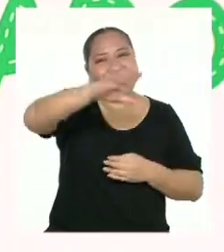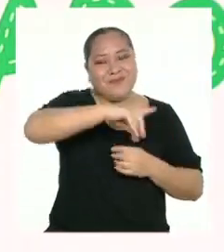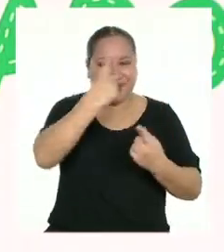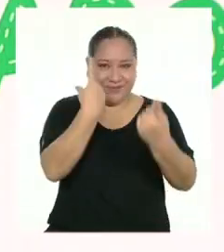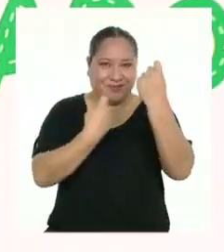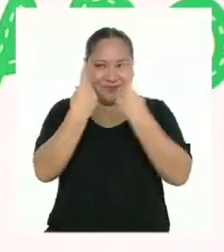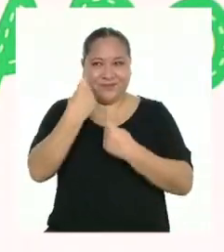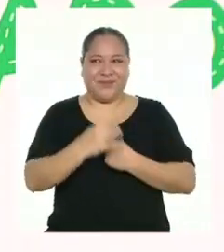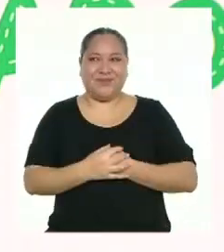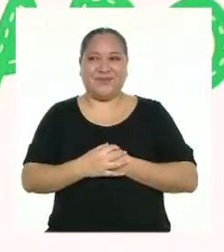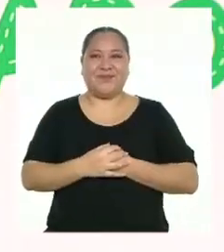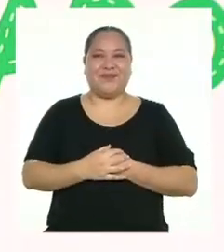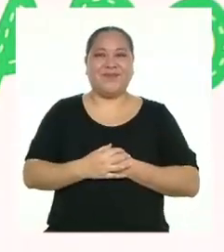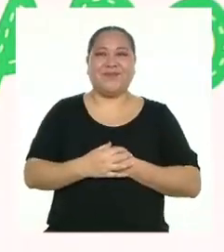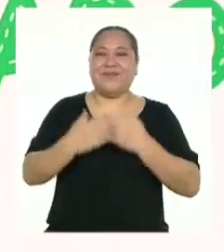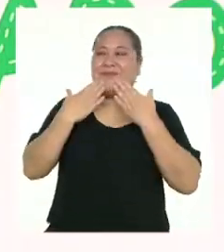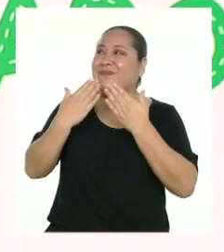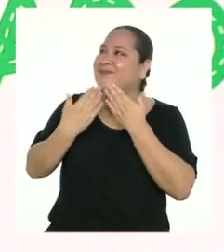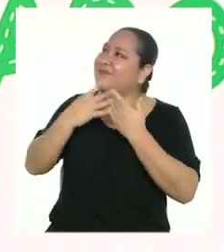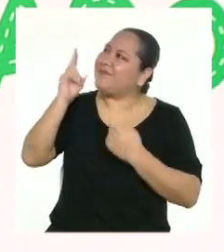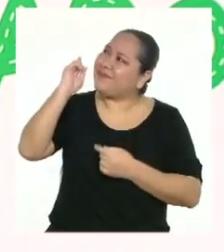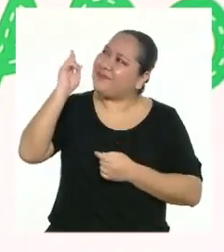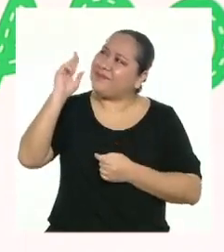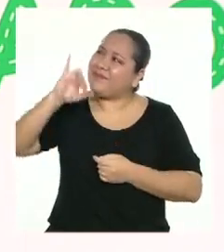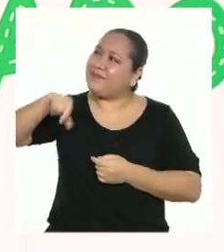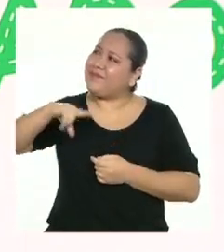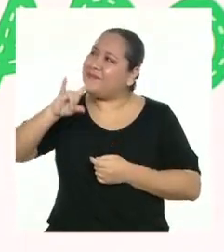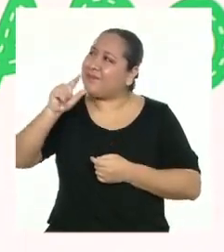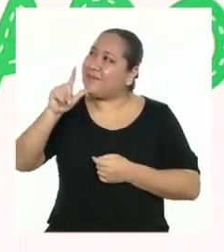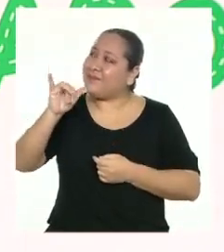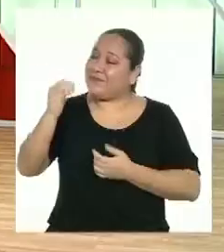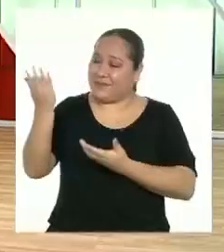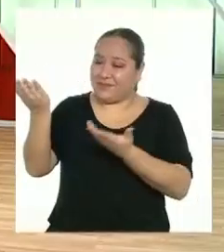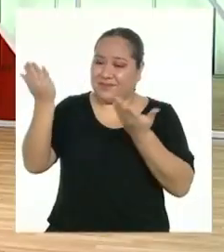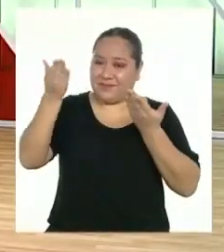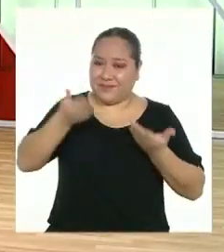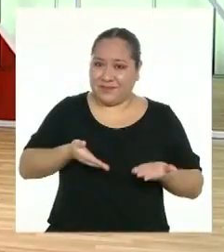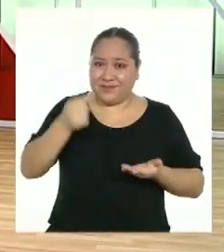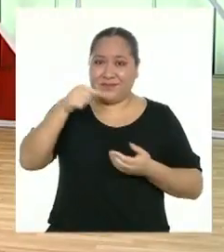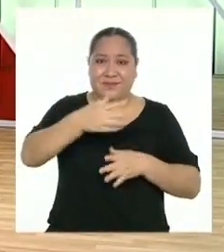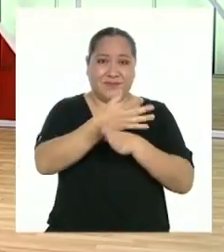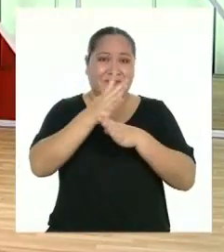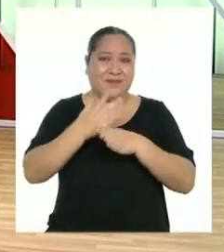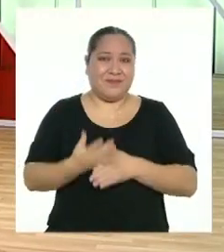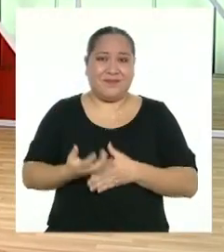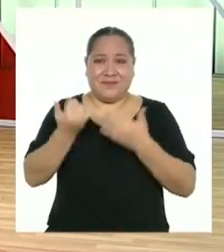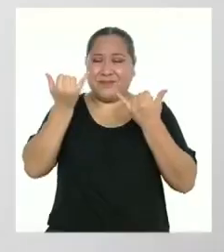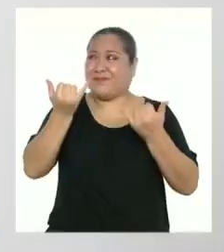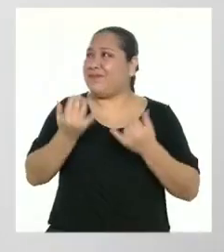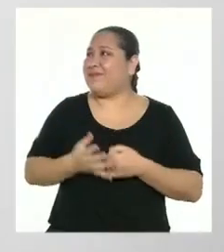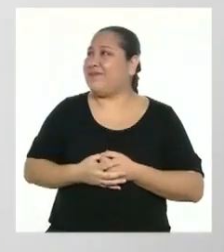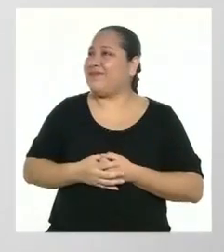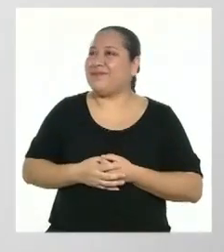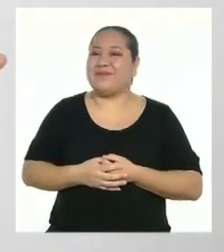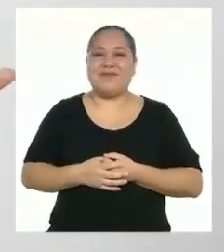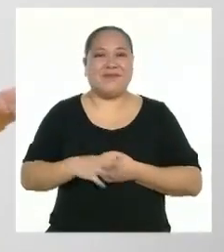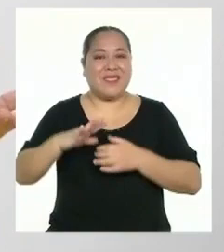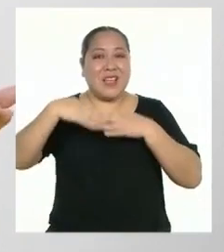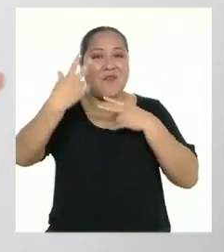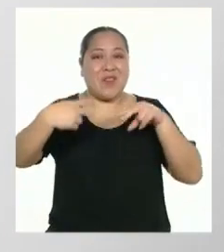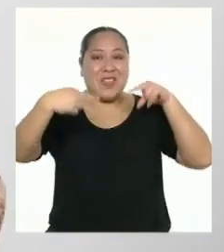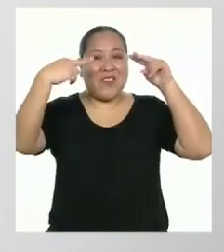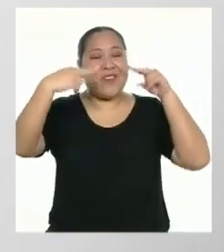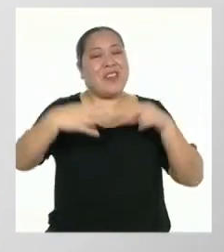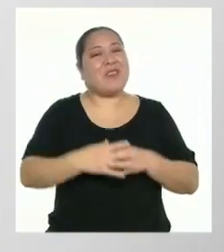sus preguntas. Y muchas gracias, profesora Julia, por venir aquí y compartir con nosotros el día de hoy. Nos vemos